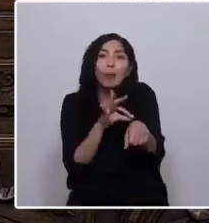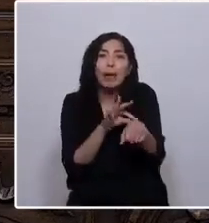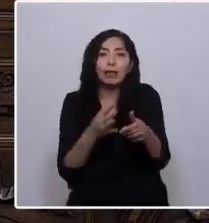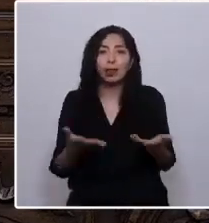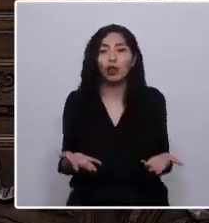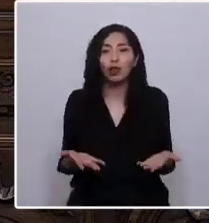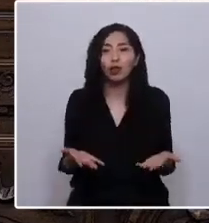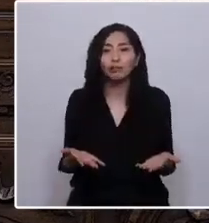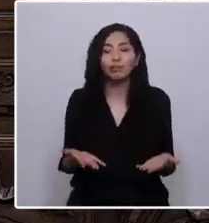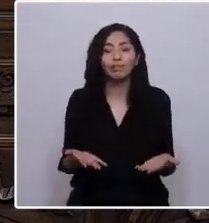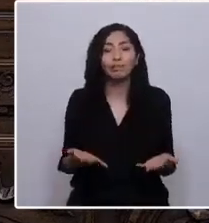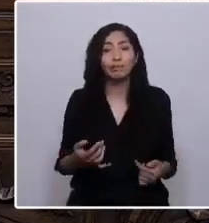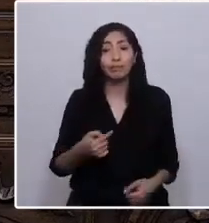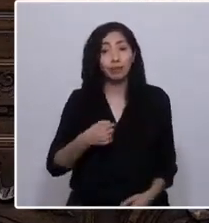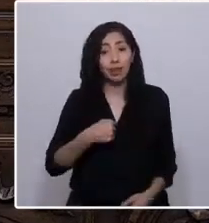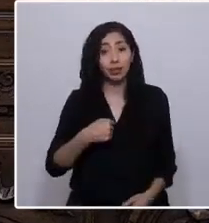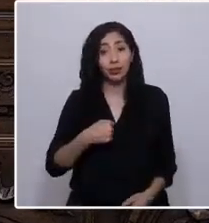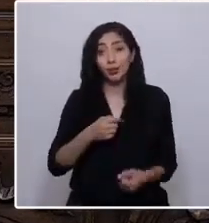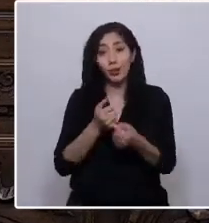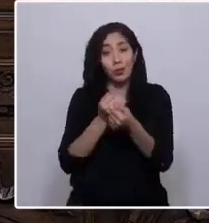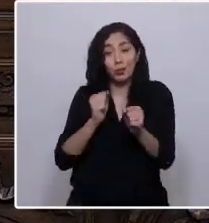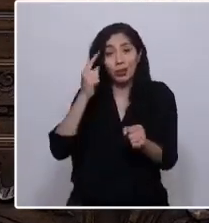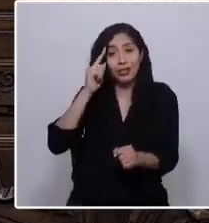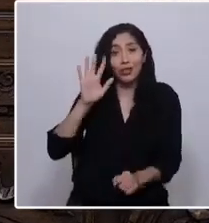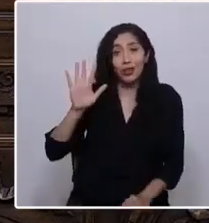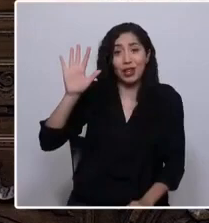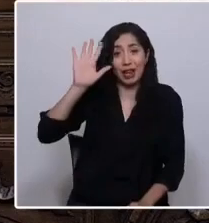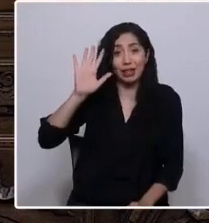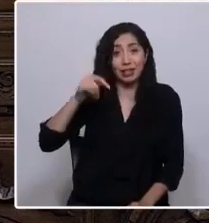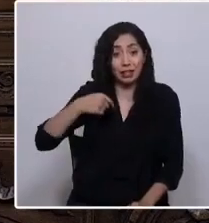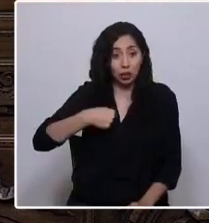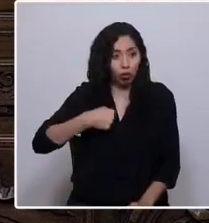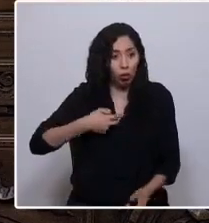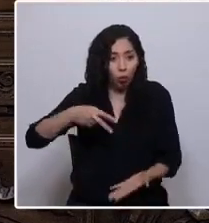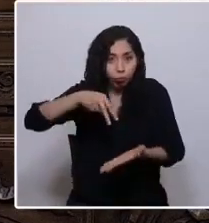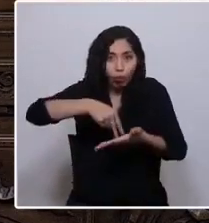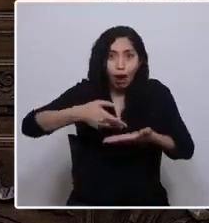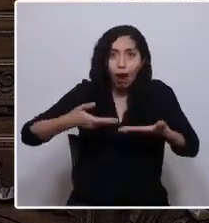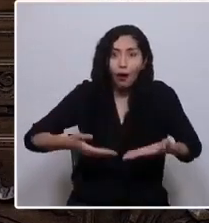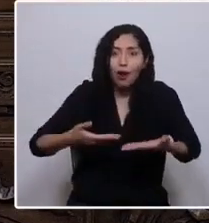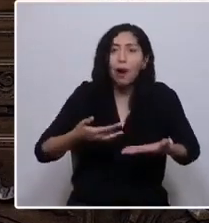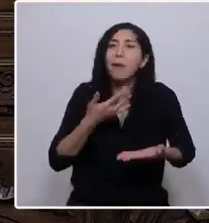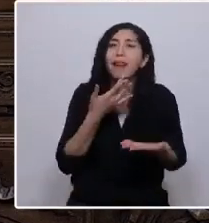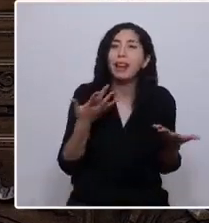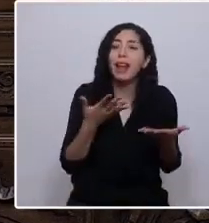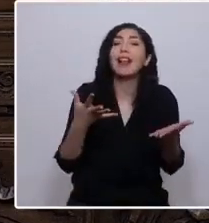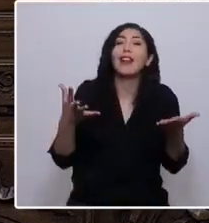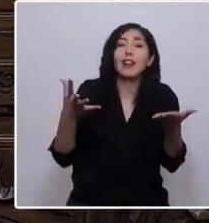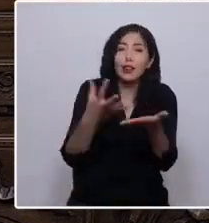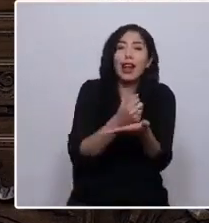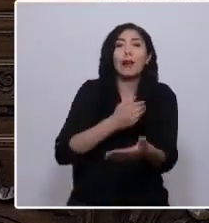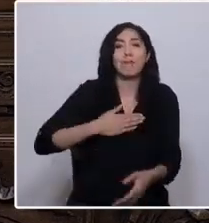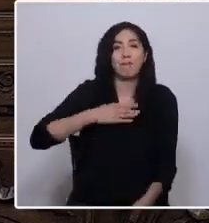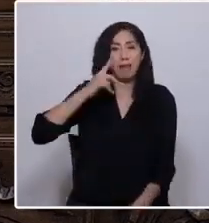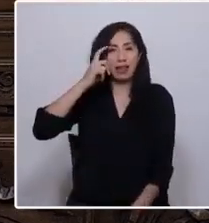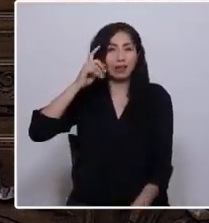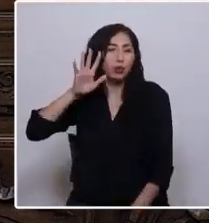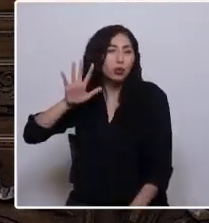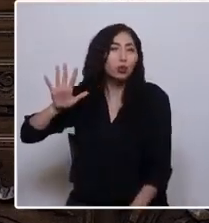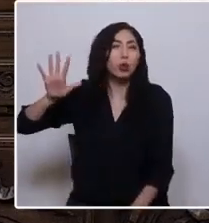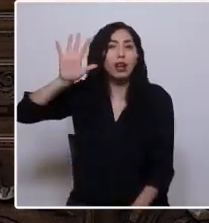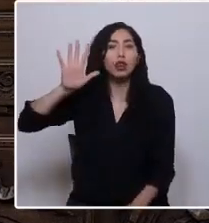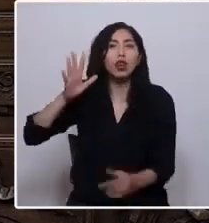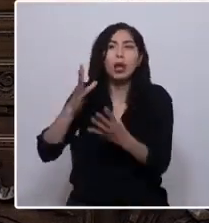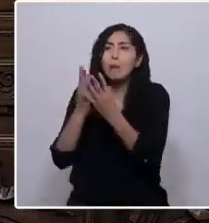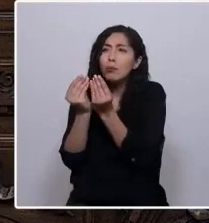Estimados, yo me cansé de soñar, y si hoy yo estoy acá, es para concretar mis sueños, y los de miles de personas,